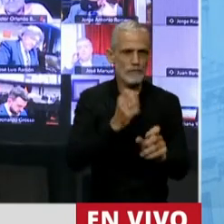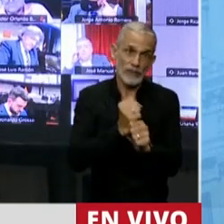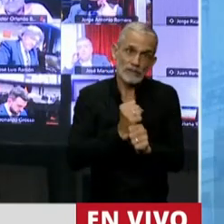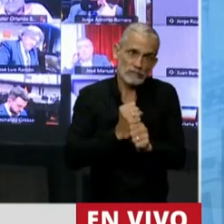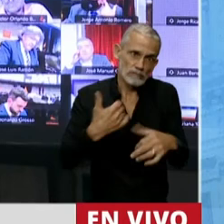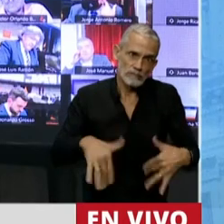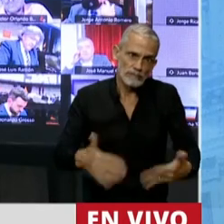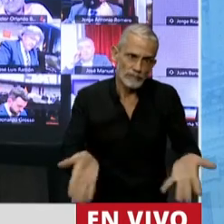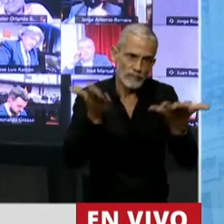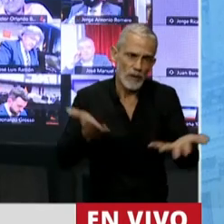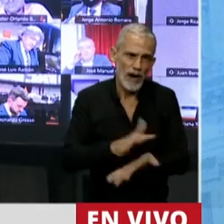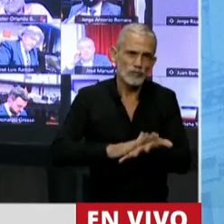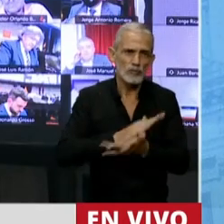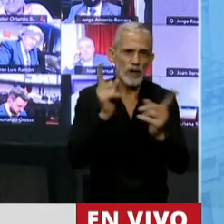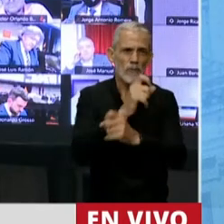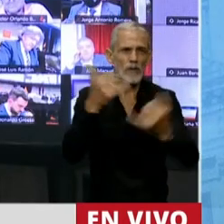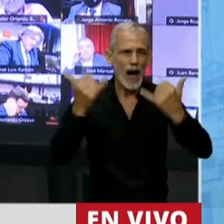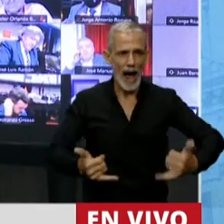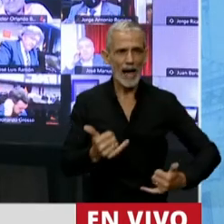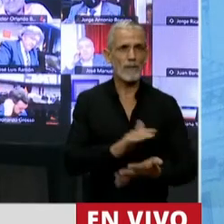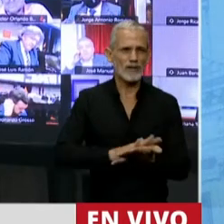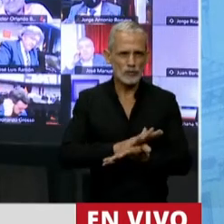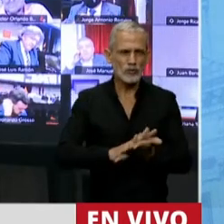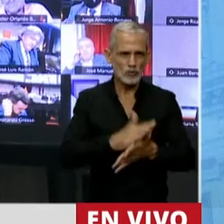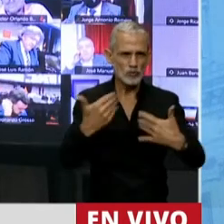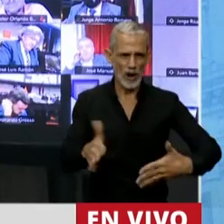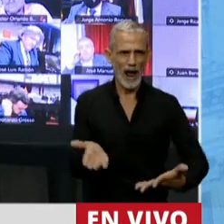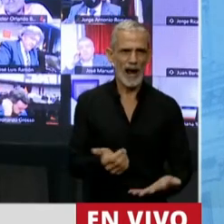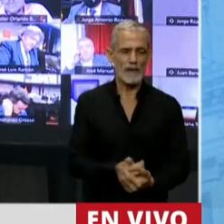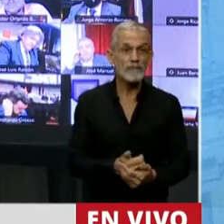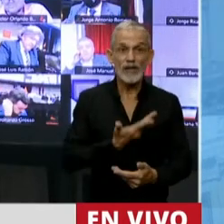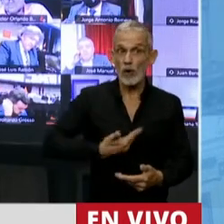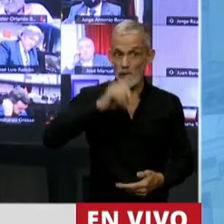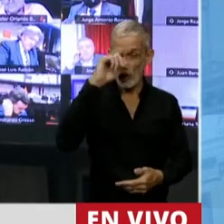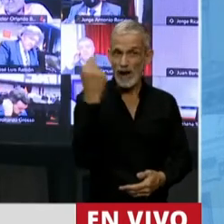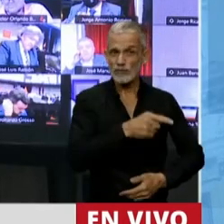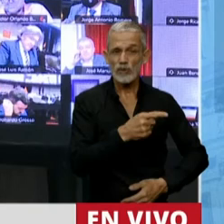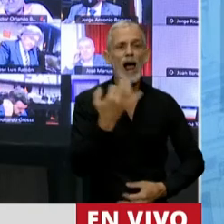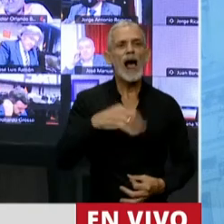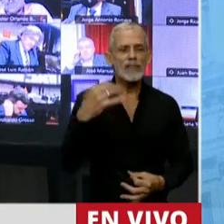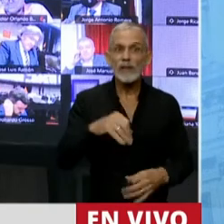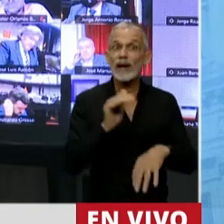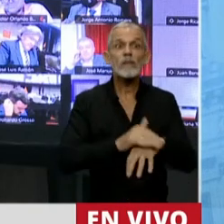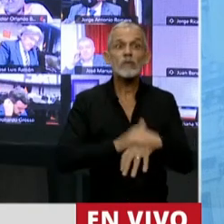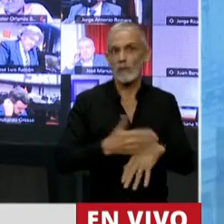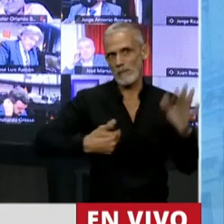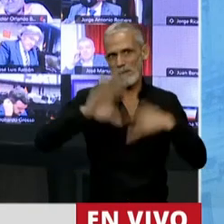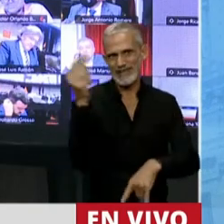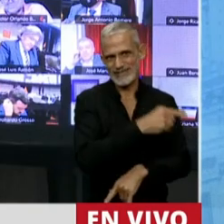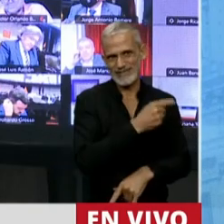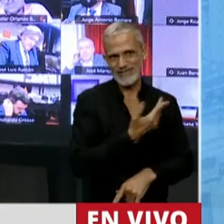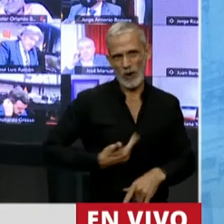para resolver las cuestiones que tenemos que resolver. Y en ese sentido, el gobierno nacional tiene la principal responsabilidad.